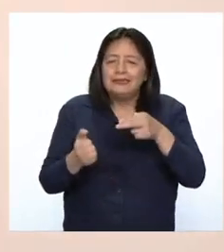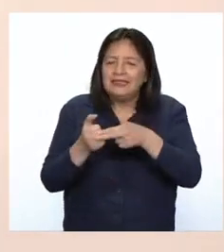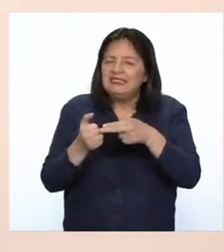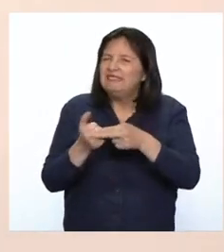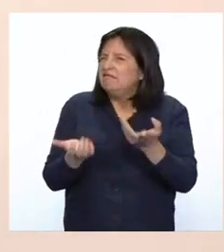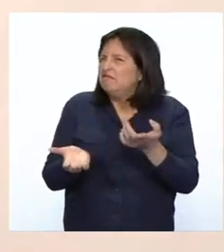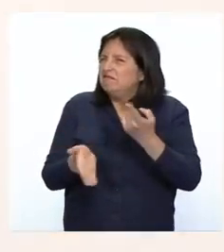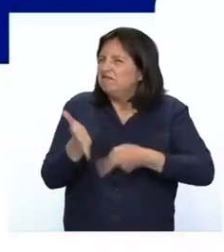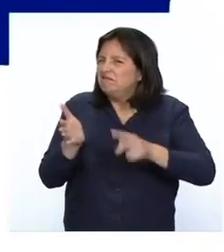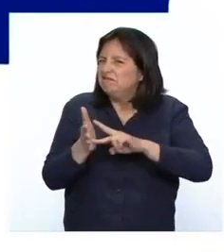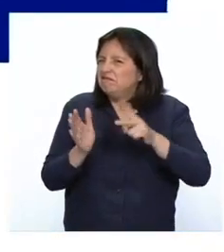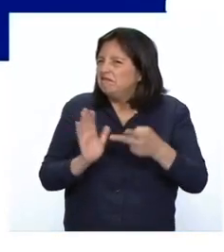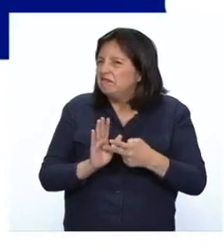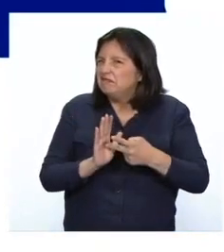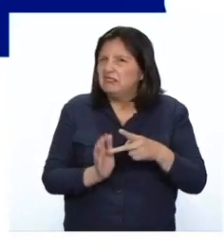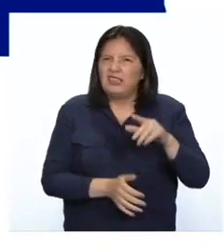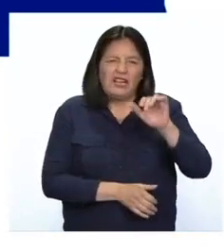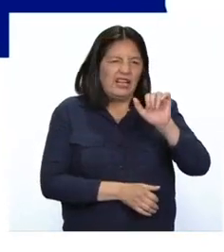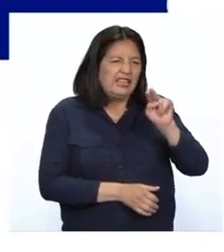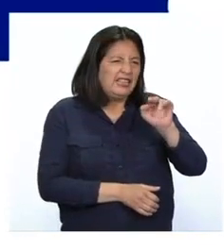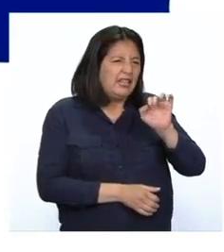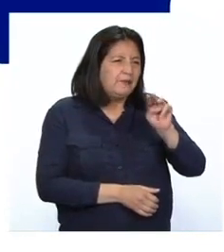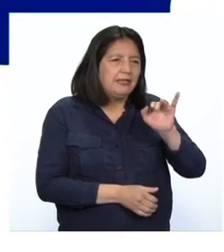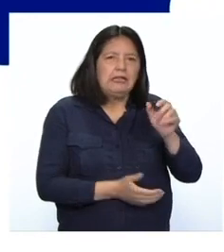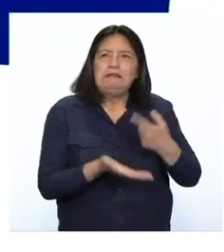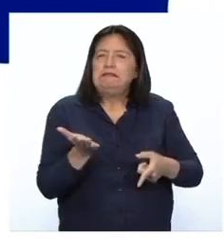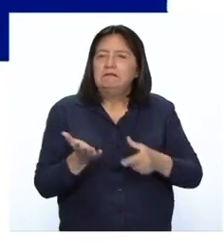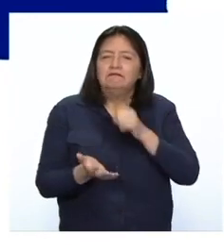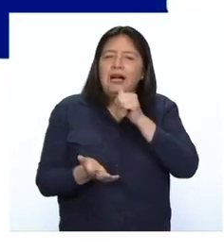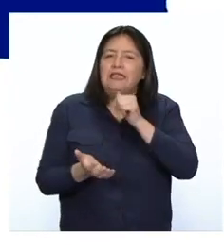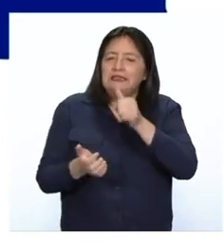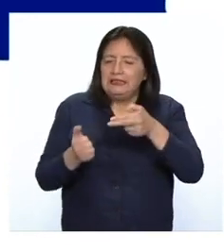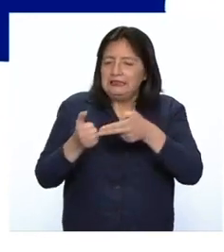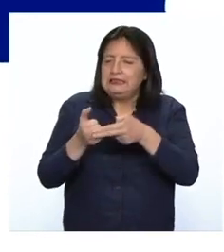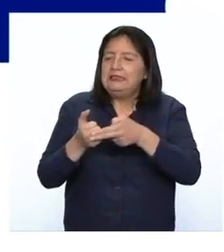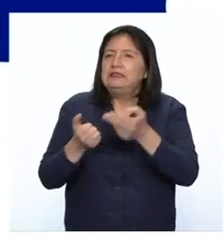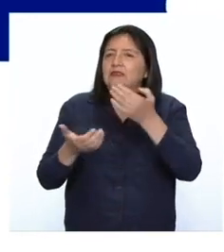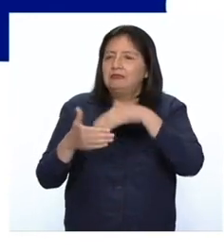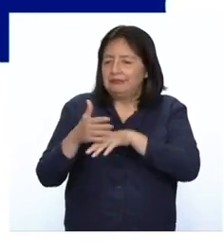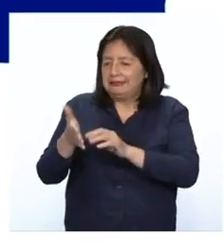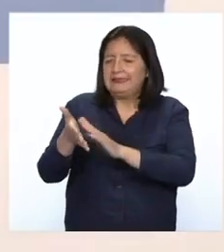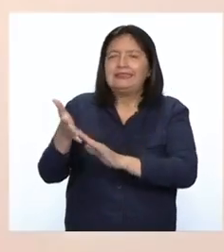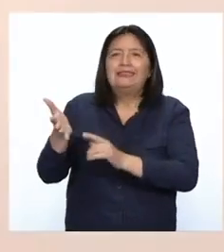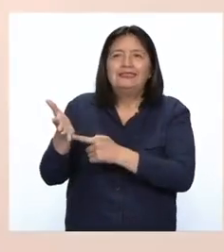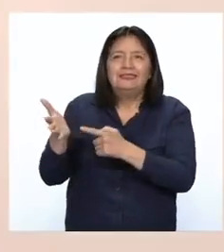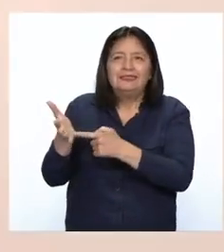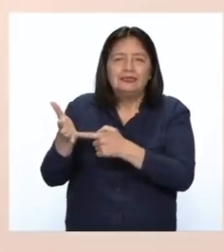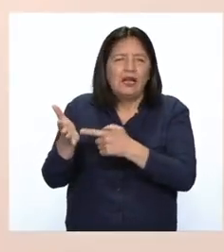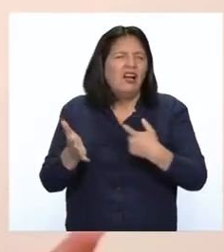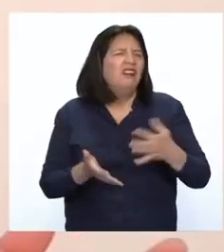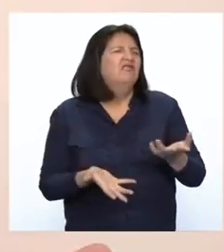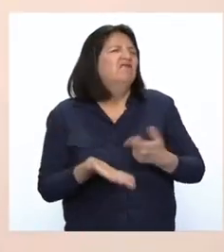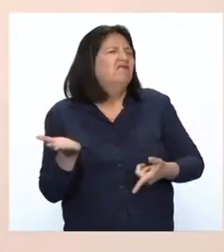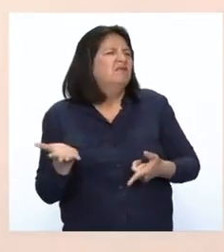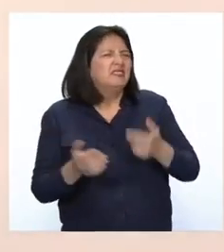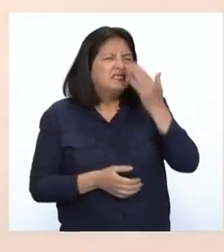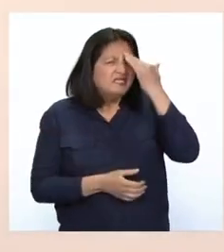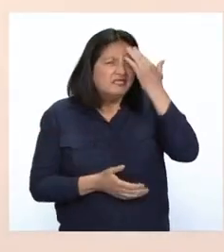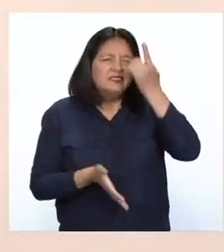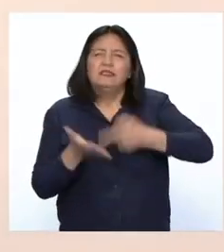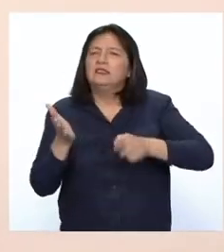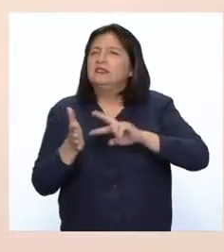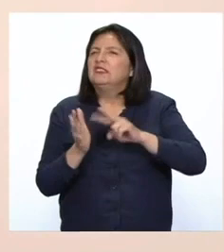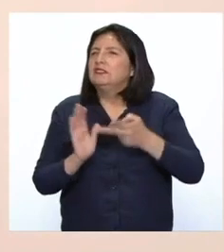es la anemia? La anemia es la falta de hierro en nuestra sangre. Para entender un poquito mejor qué significa esto,